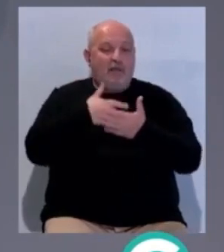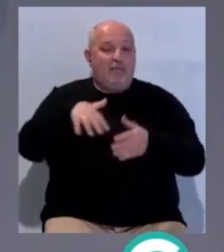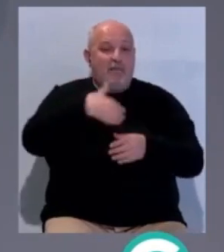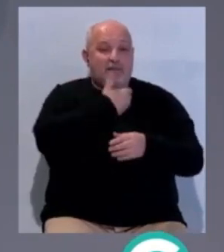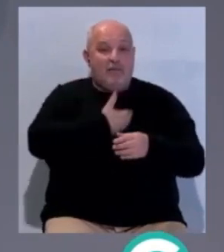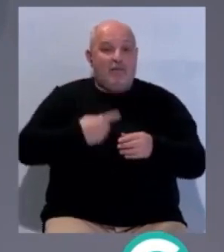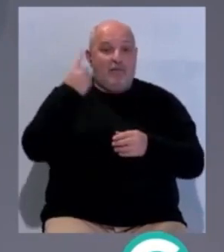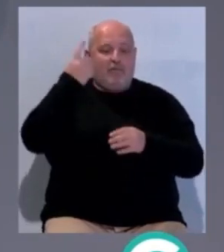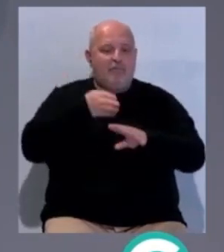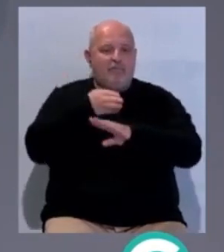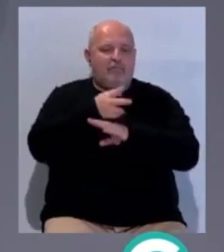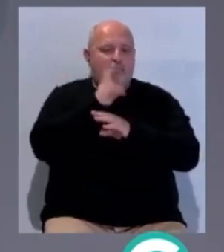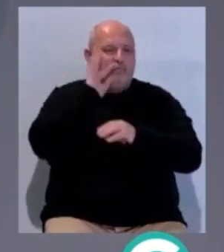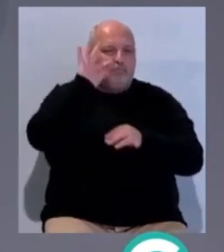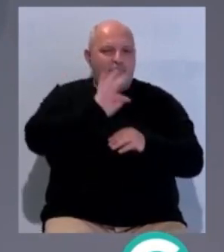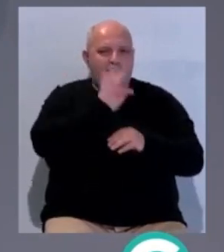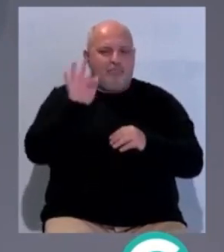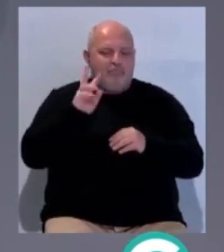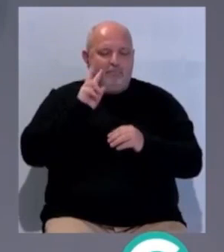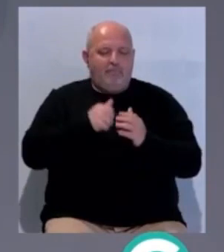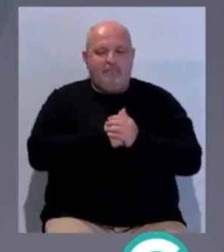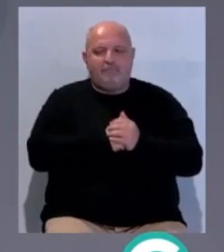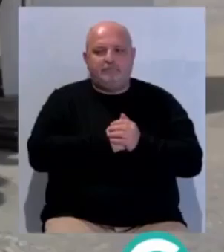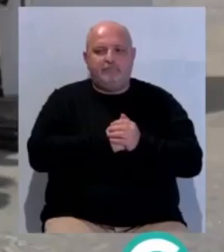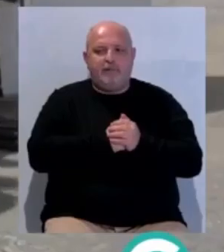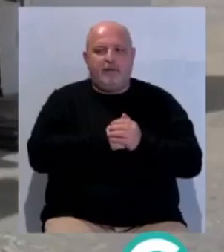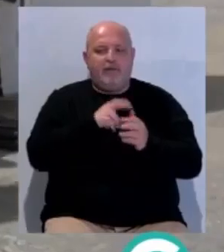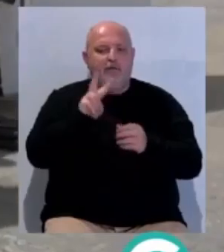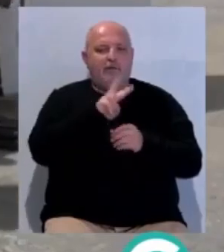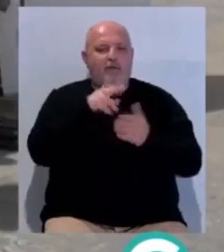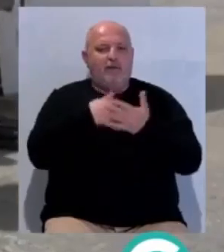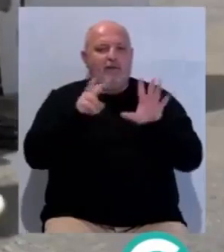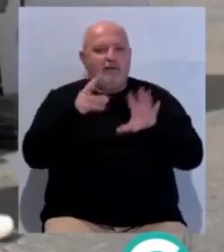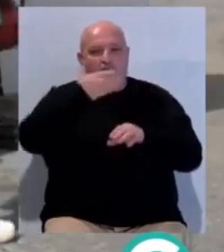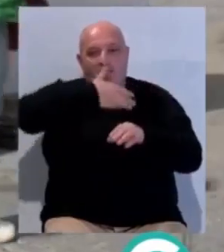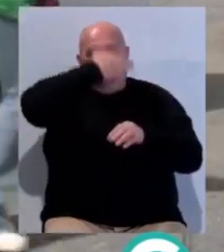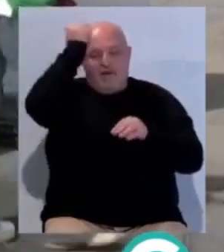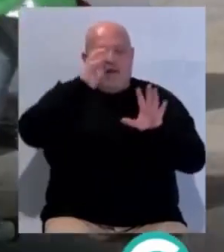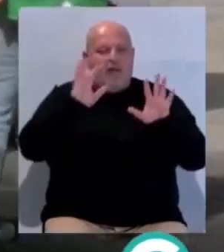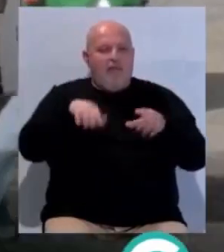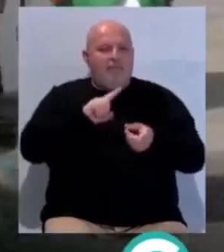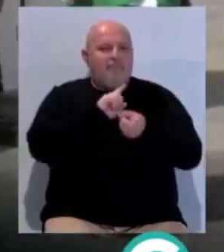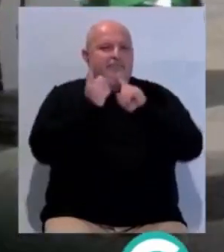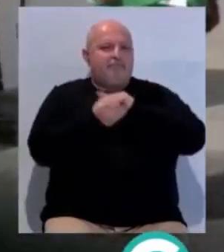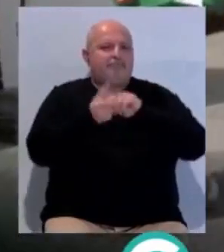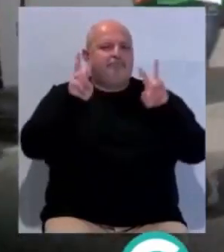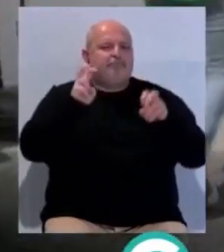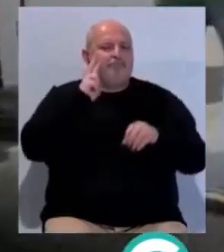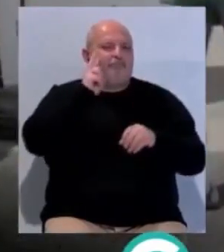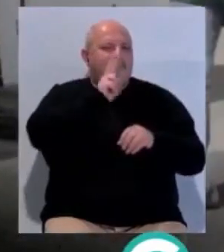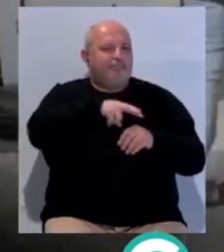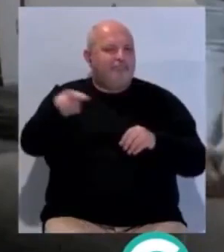de San Juan de Dios se ha trasladado nuestra compañera Carmen Mas. Del 2 al 7 de abril Cádiz se convierte en un gran